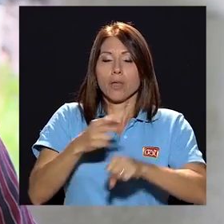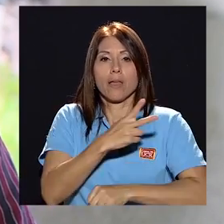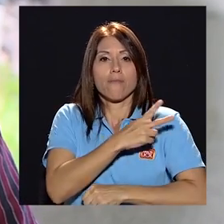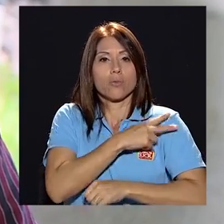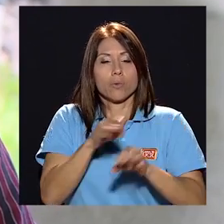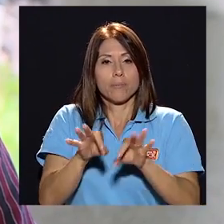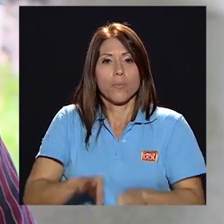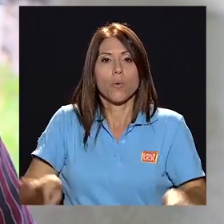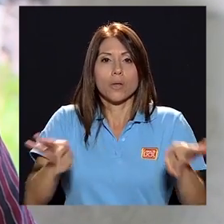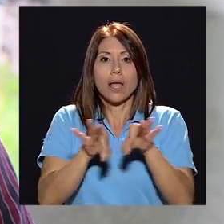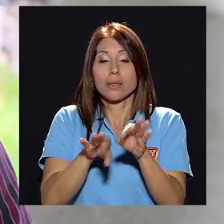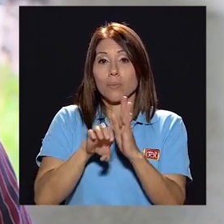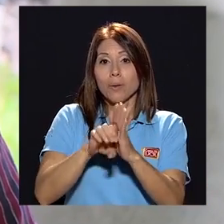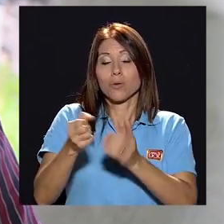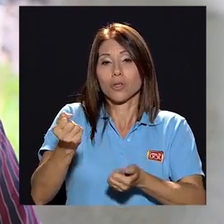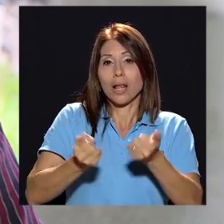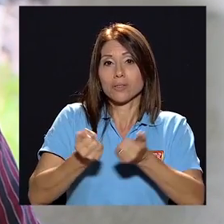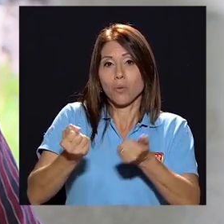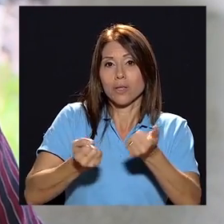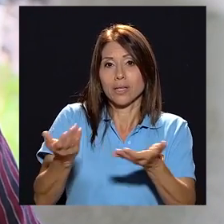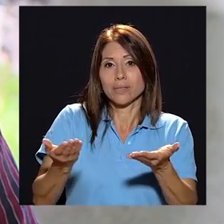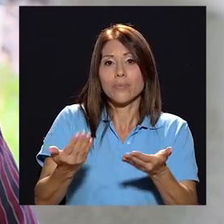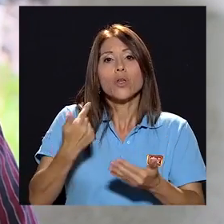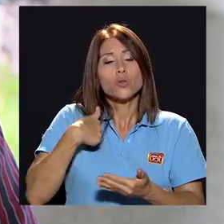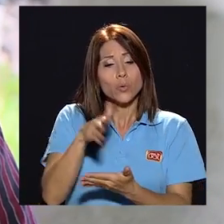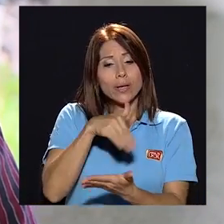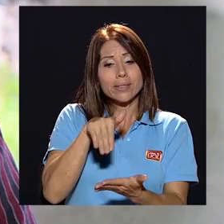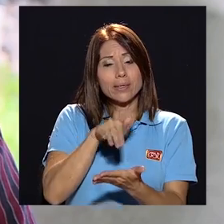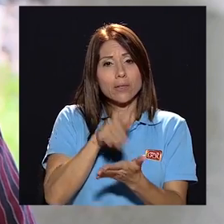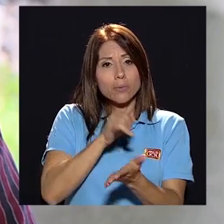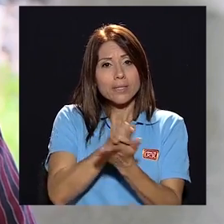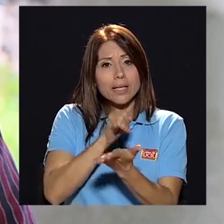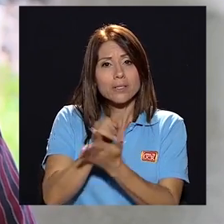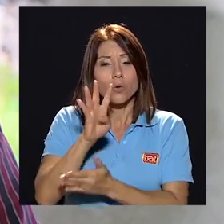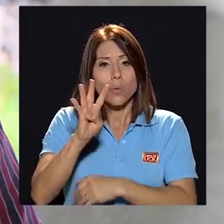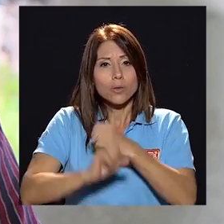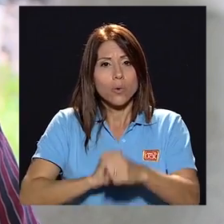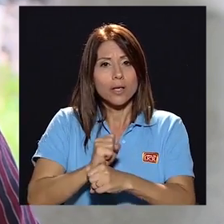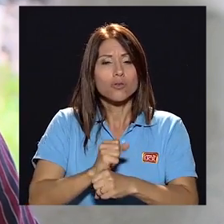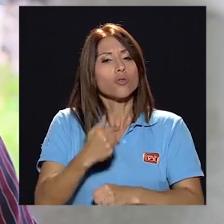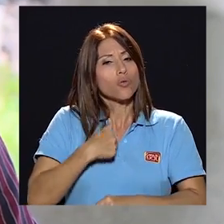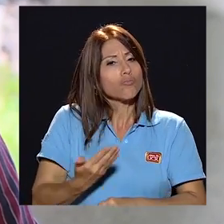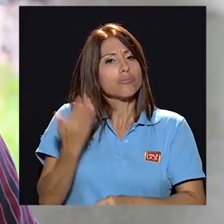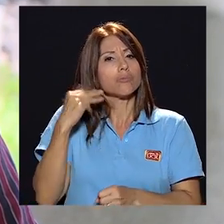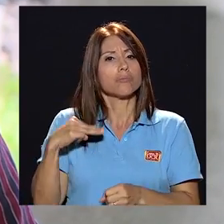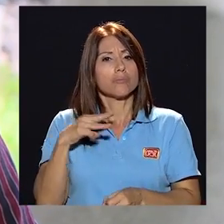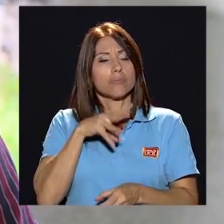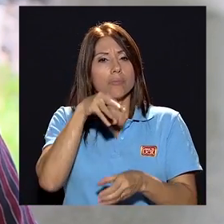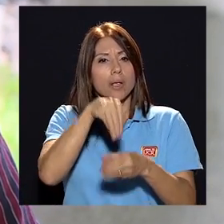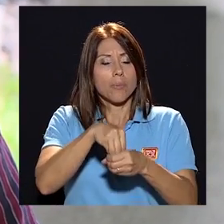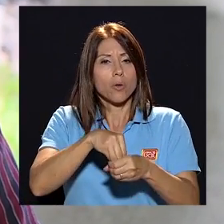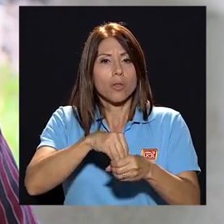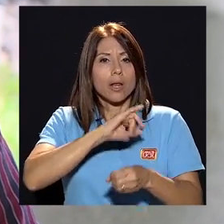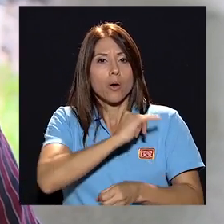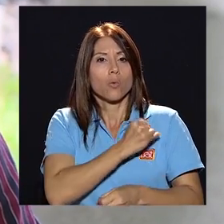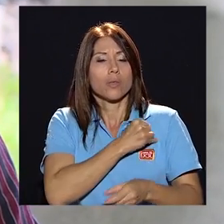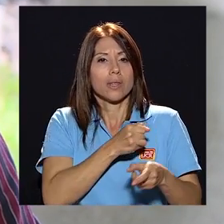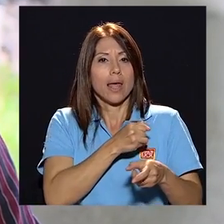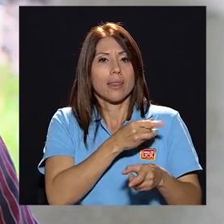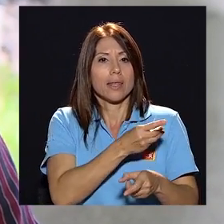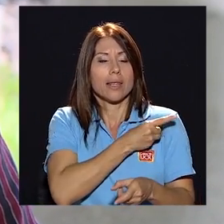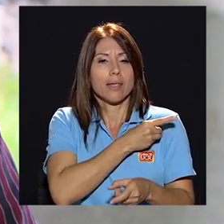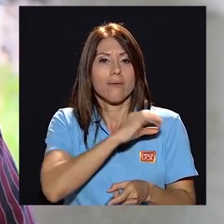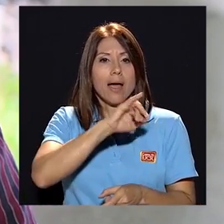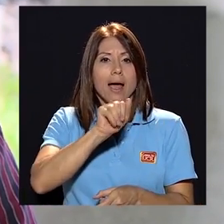importante como la sección de transportes estuve en el centro de investigación durante cuatro años y fui miembro de la junta directiva de la JAFAP